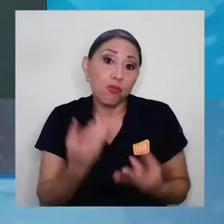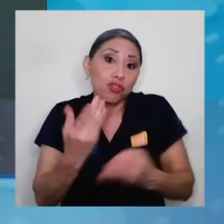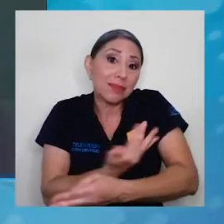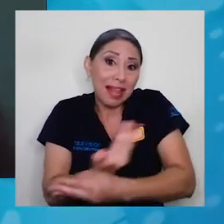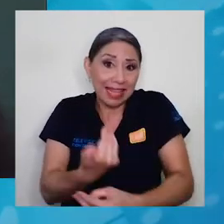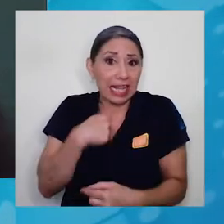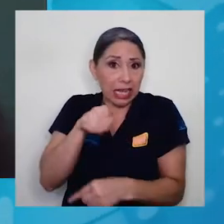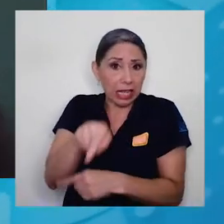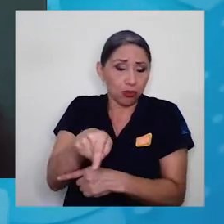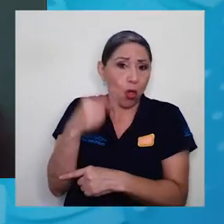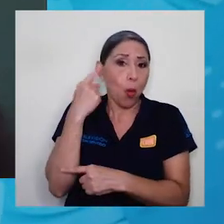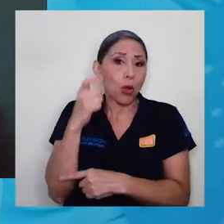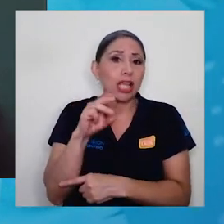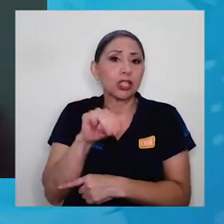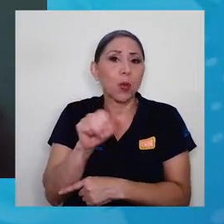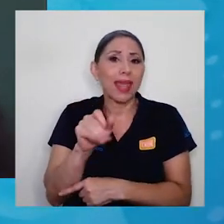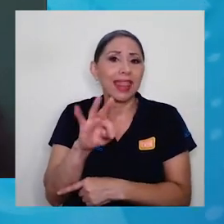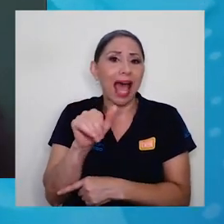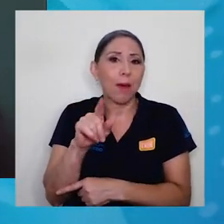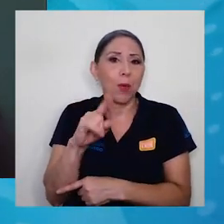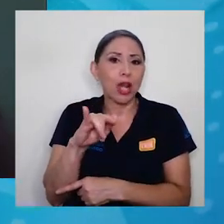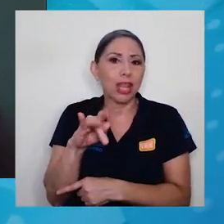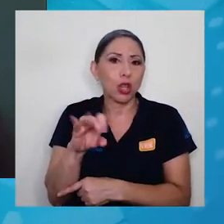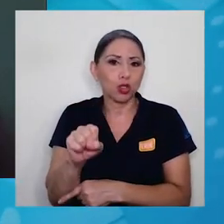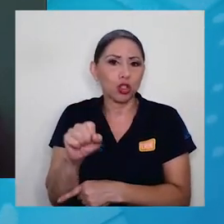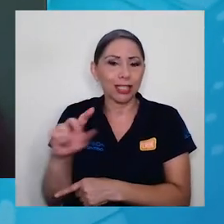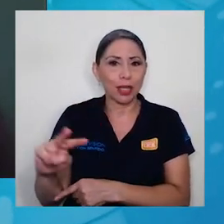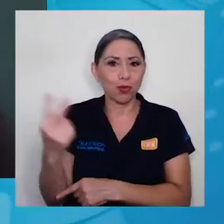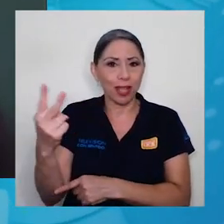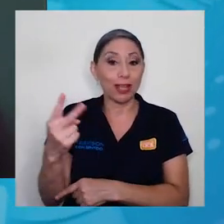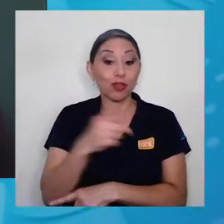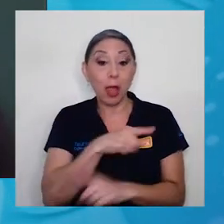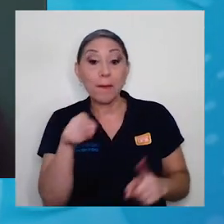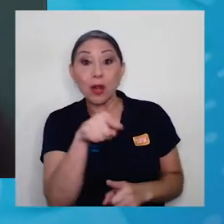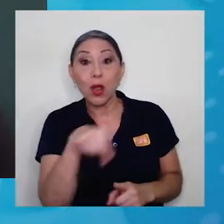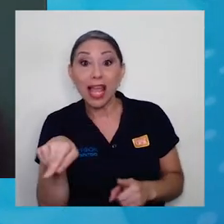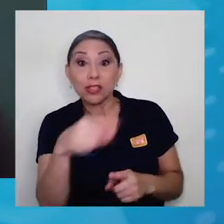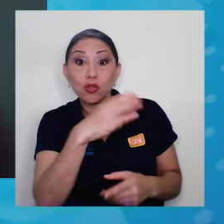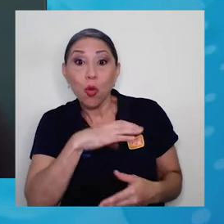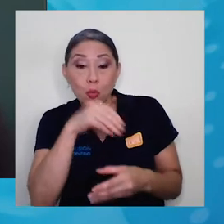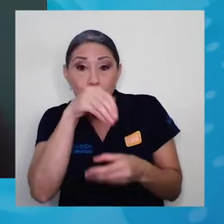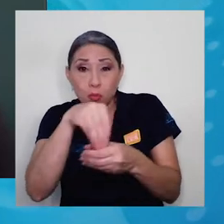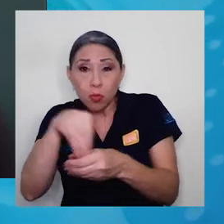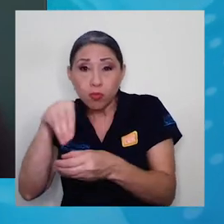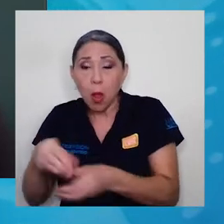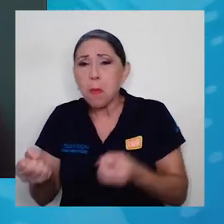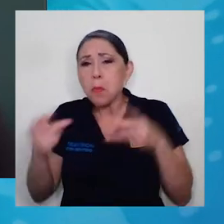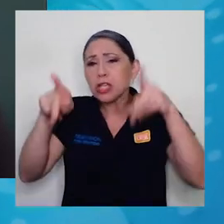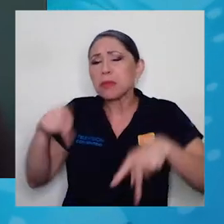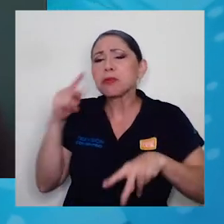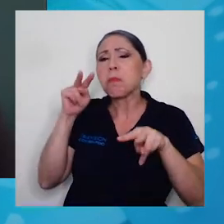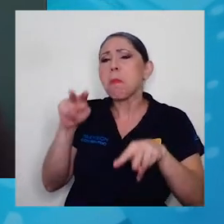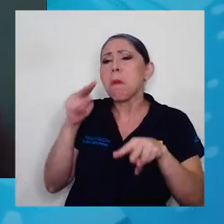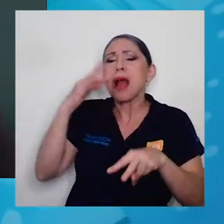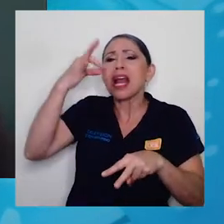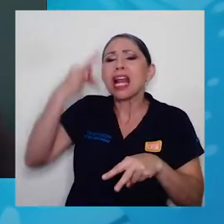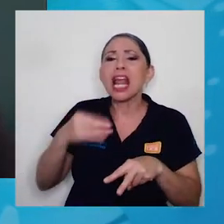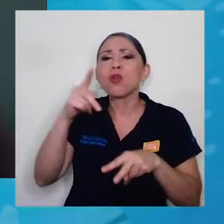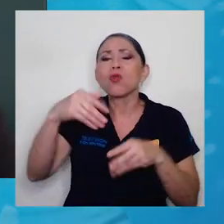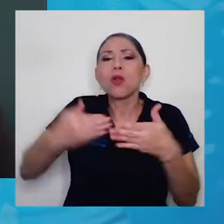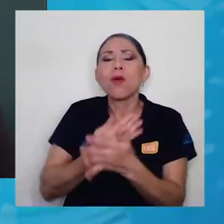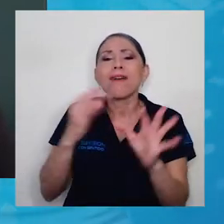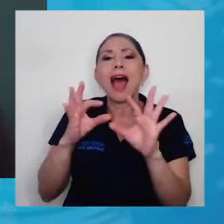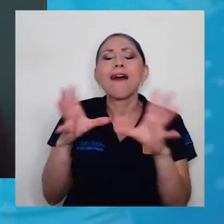estos compuestos ya que son metabolitos secundarios. Estos compuestos de hecho son considerados por muchas personas una nueva familia de